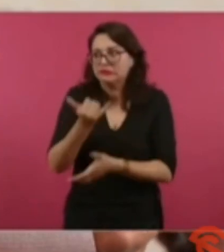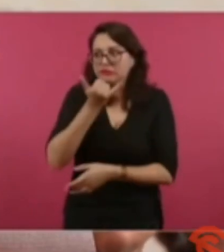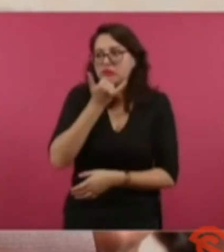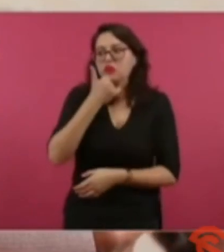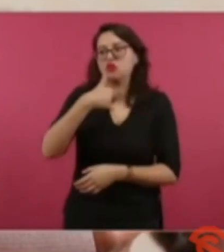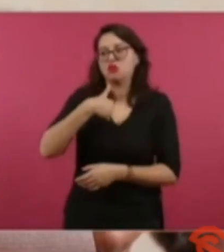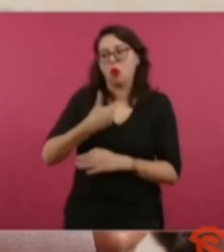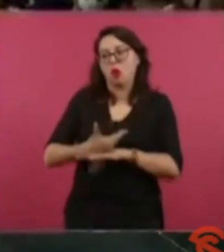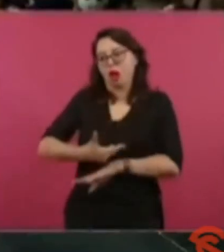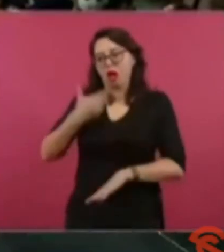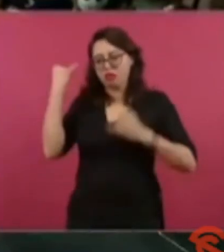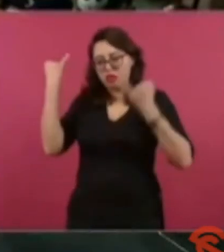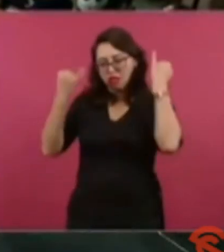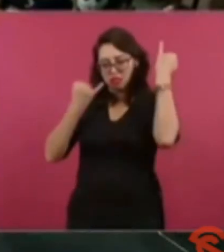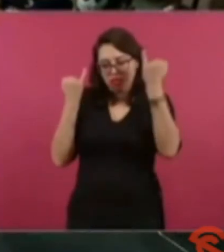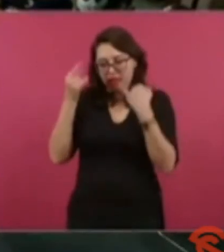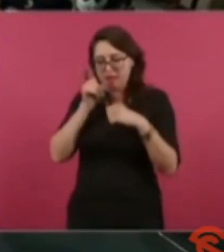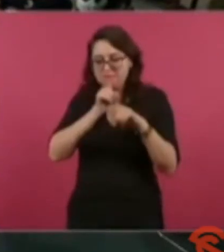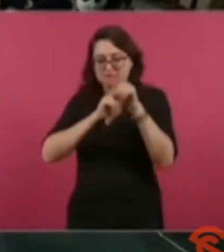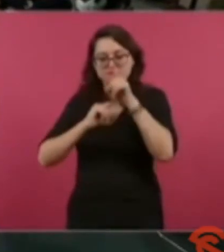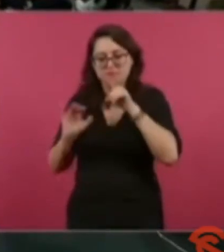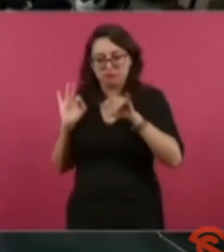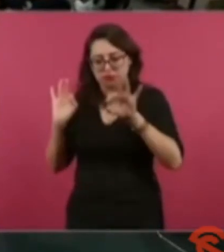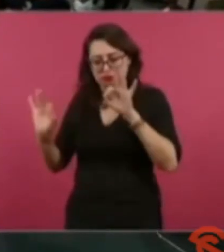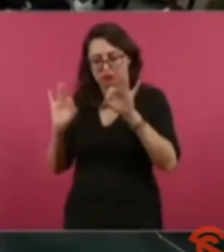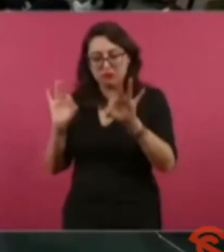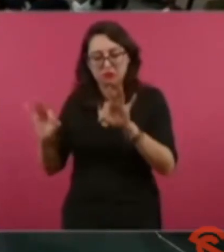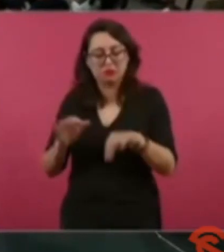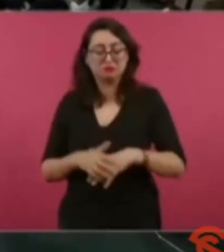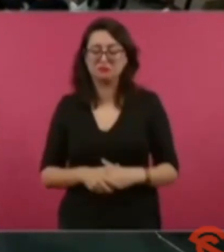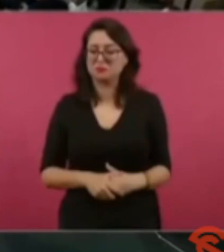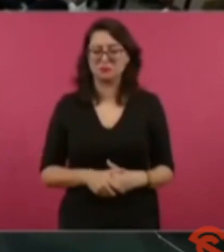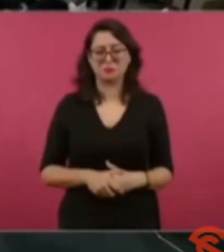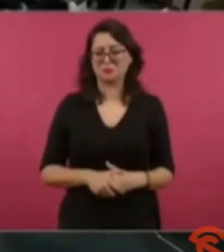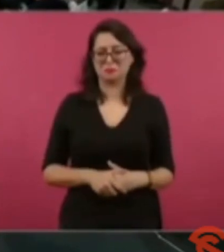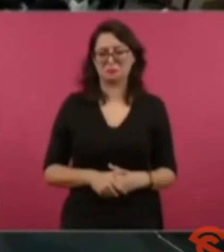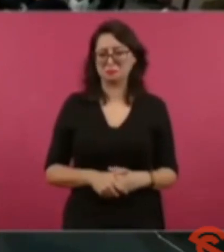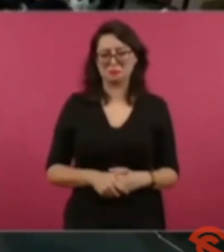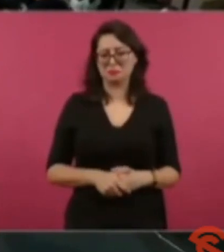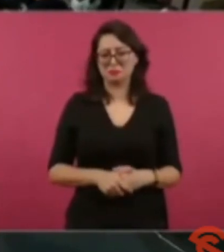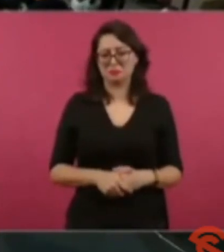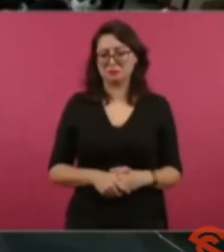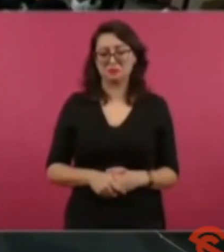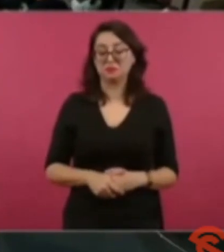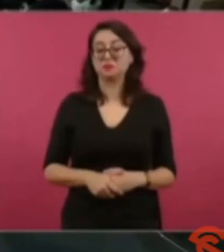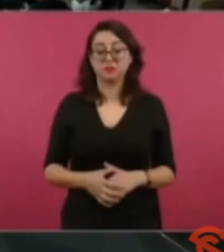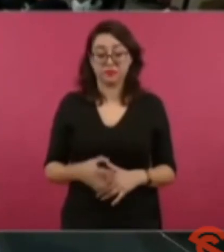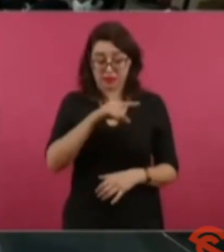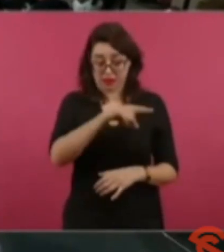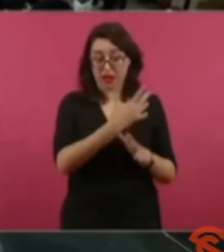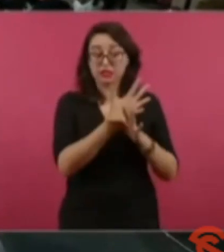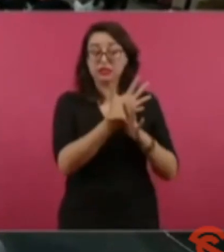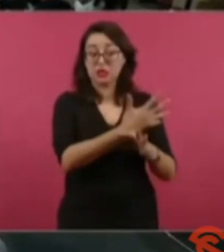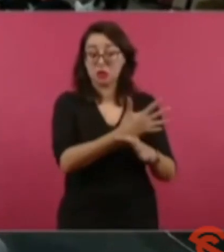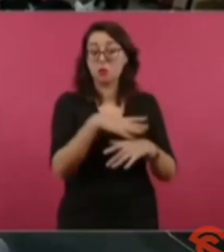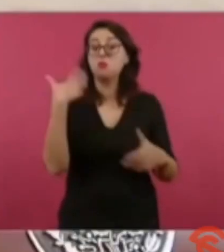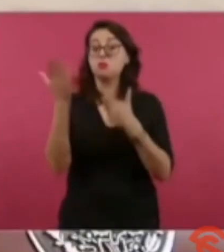de que el peso se iba a devaluar,